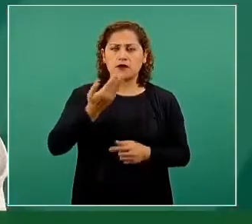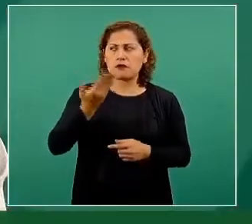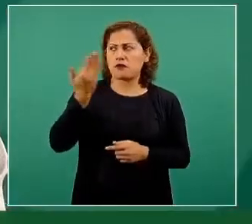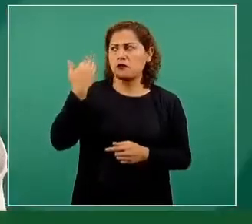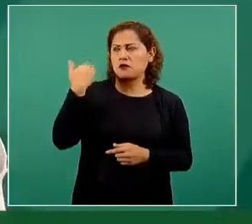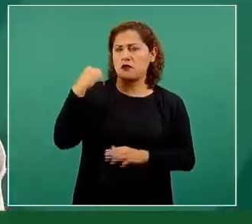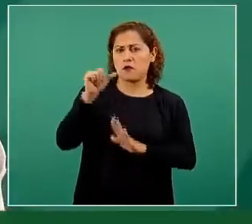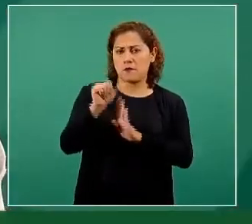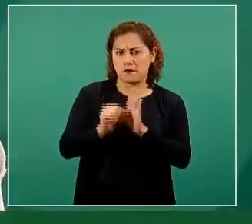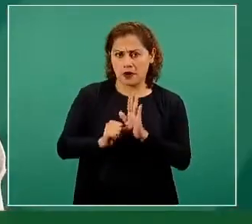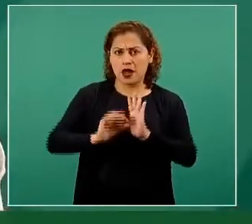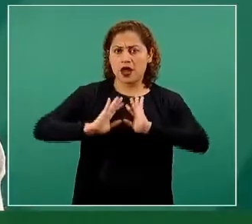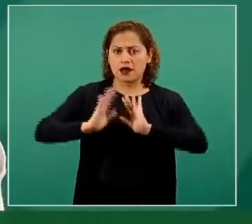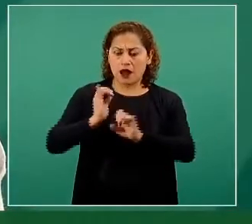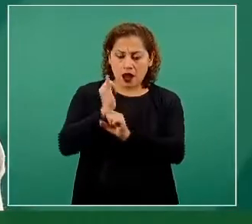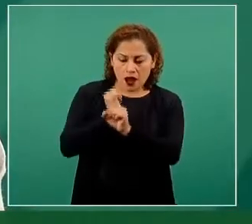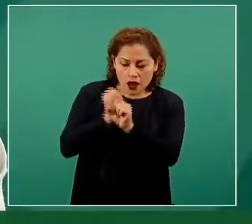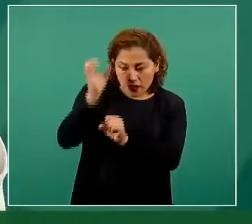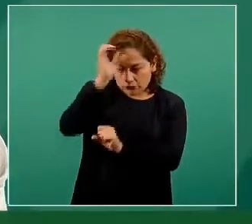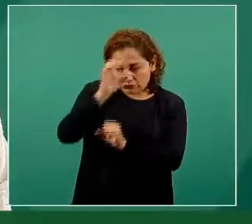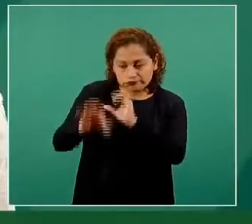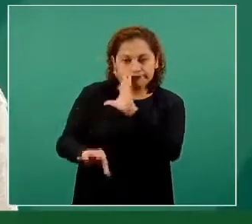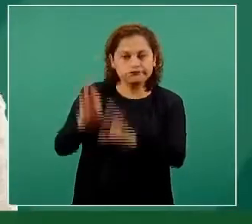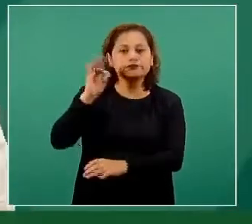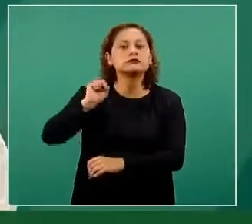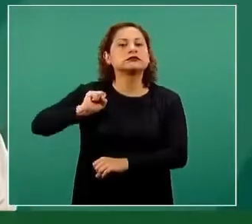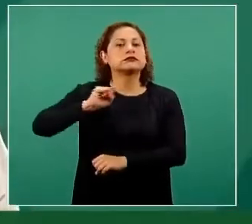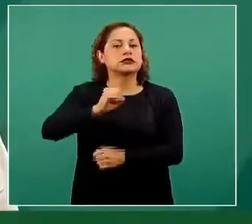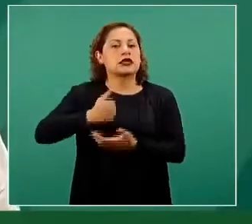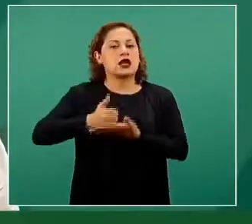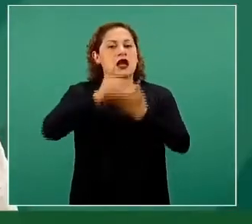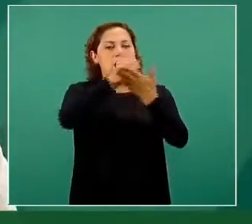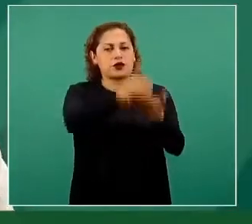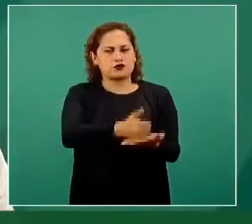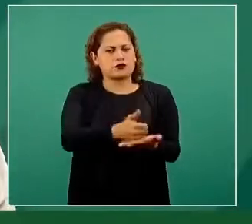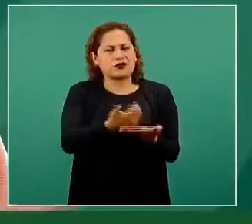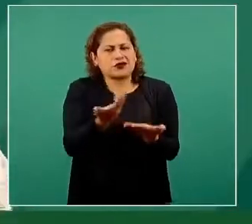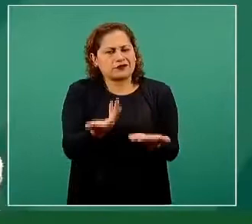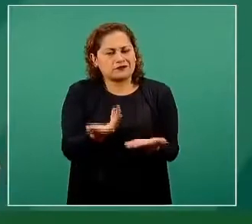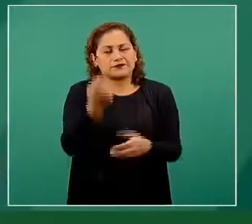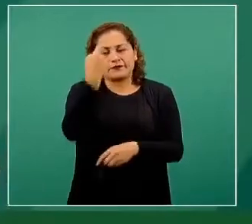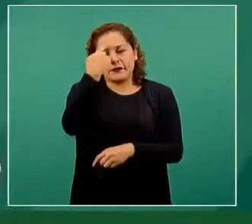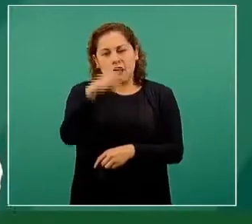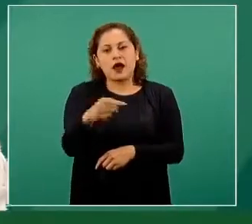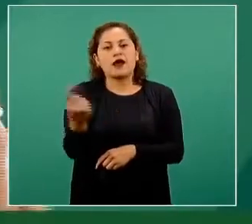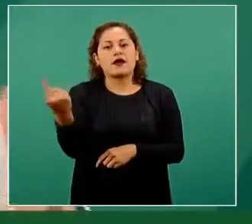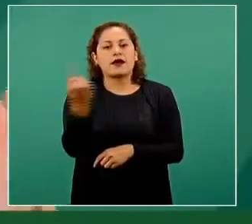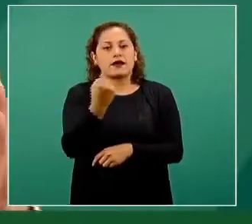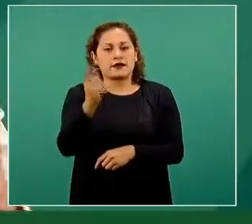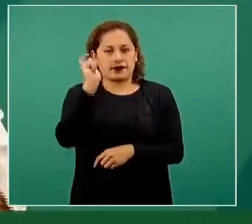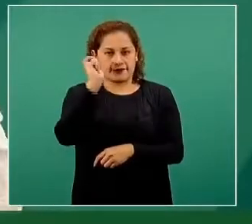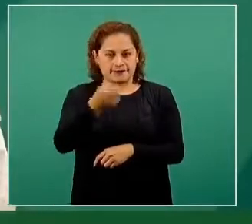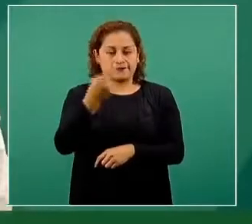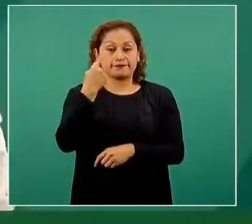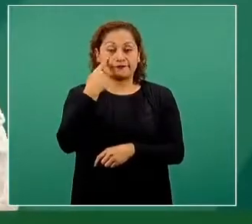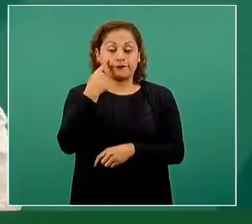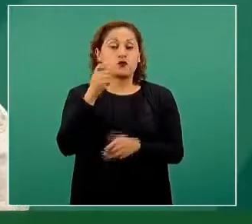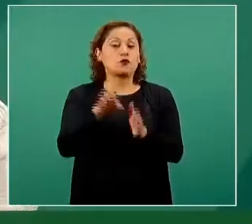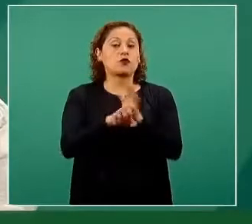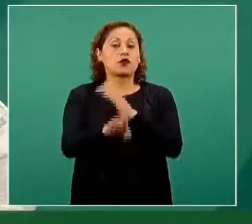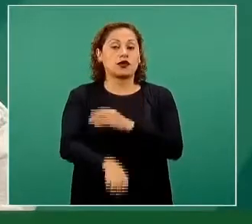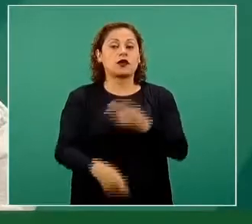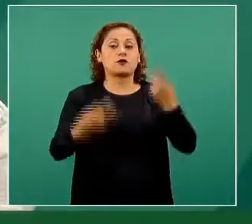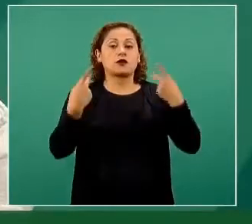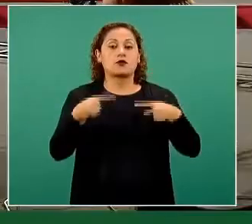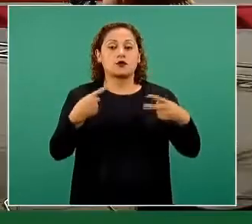evidencia científica sobre su potencial utilidad. Su utilidad mayor ha sido ampliar el tiempo y